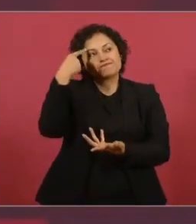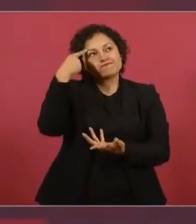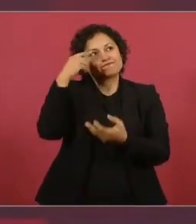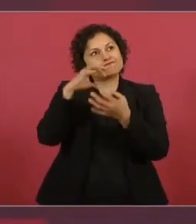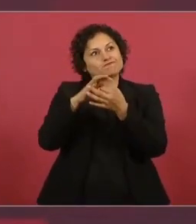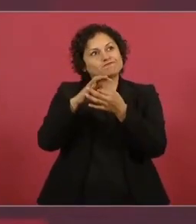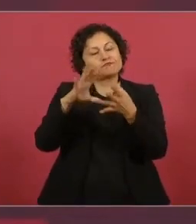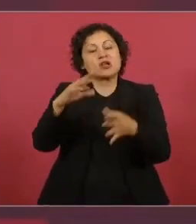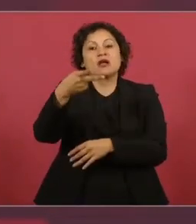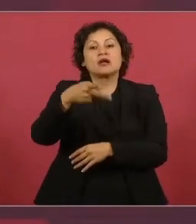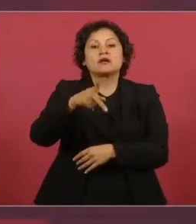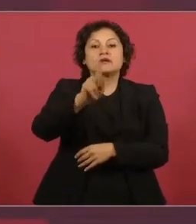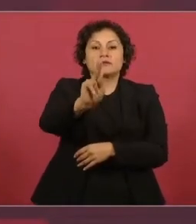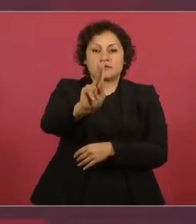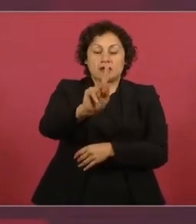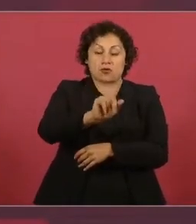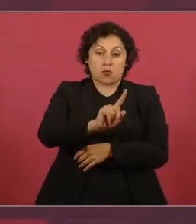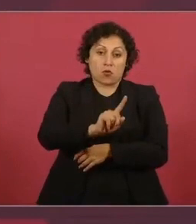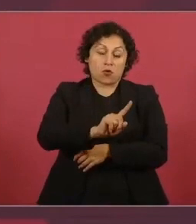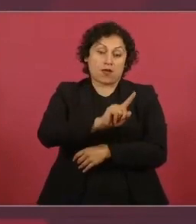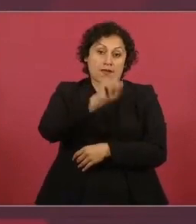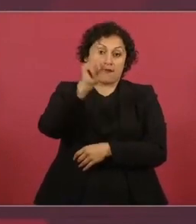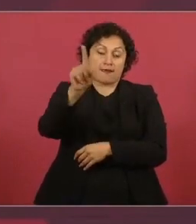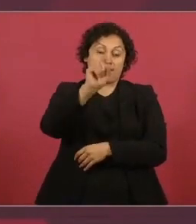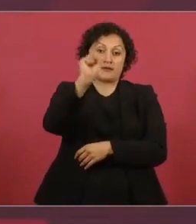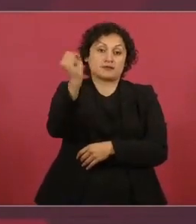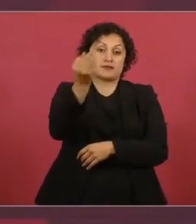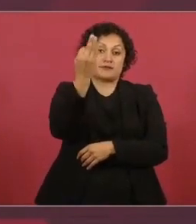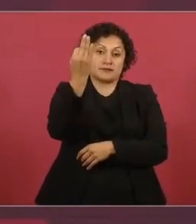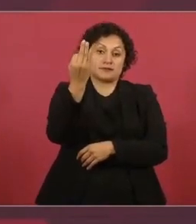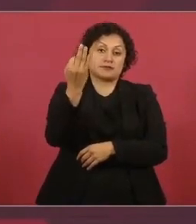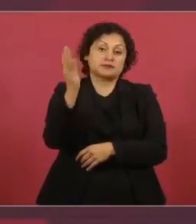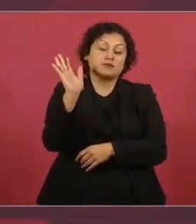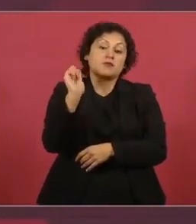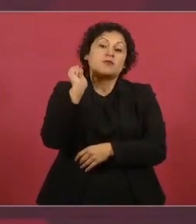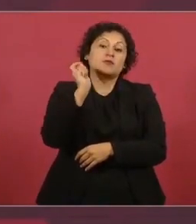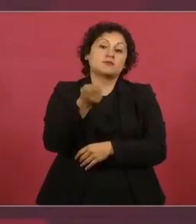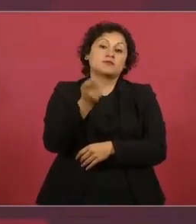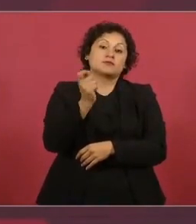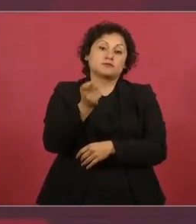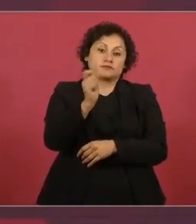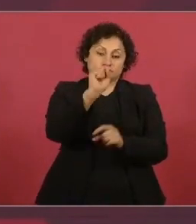San Francisco y después de San Francisco